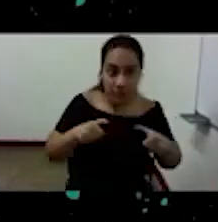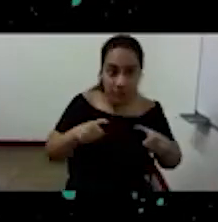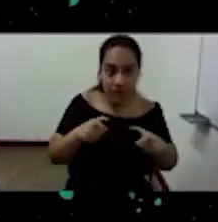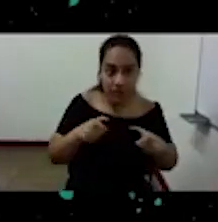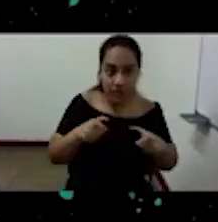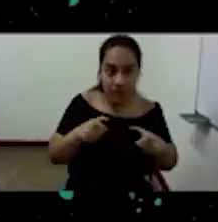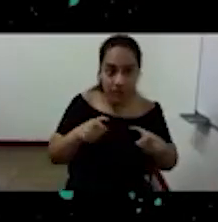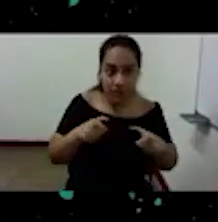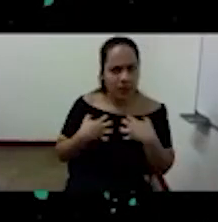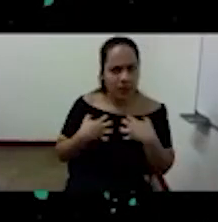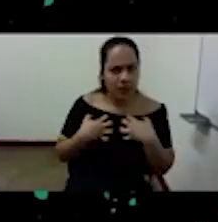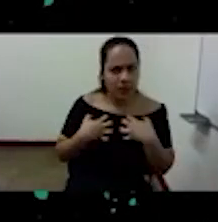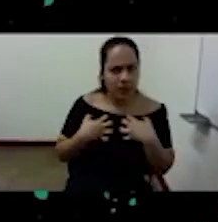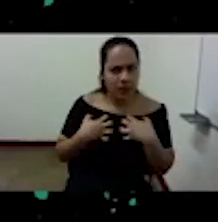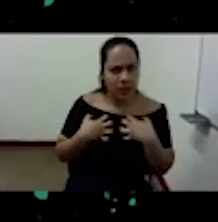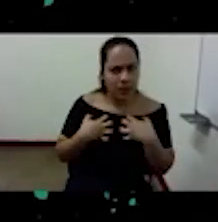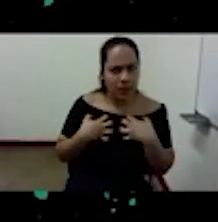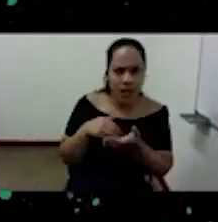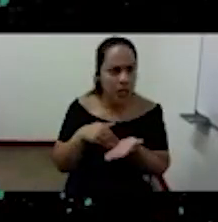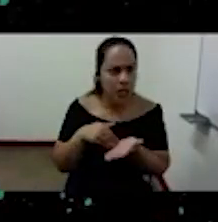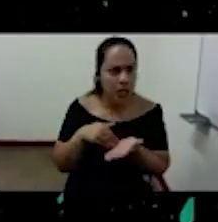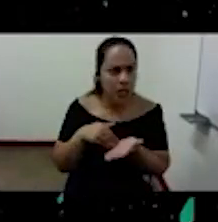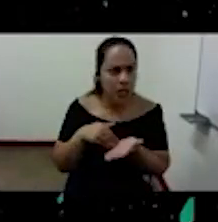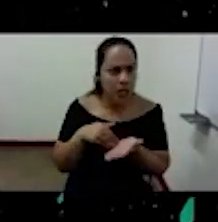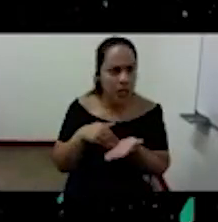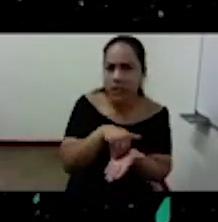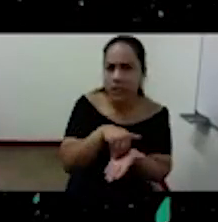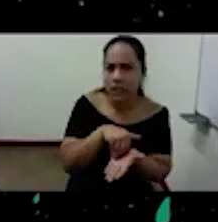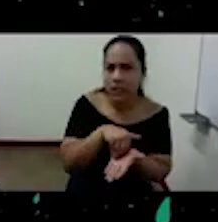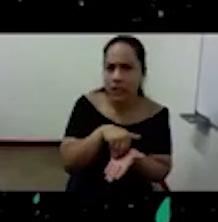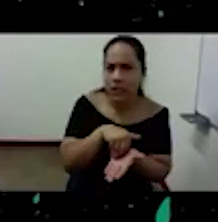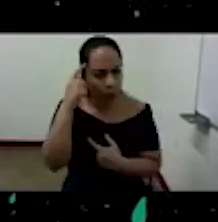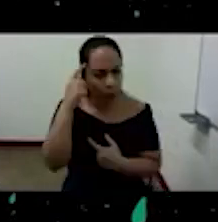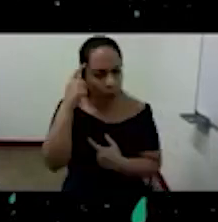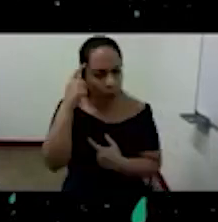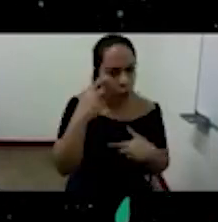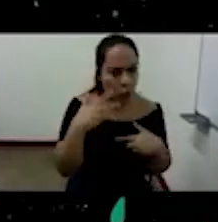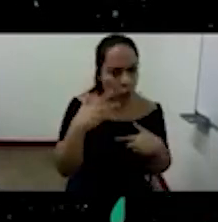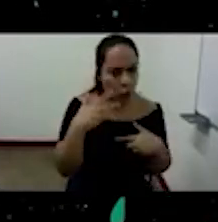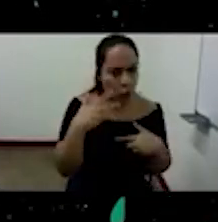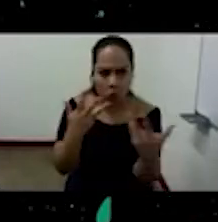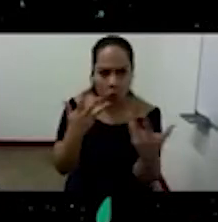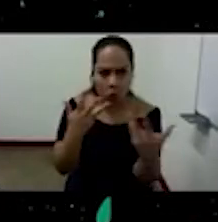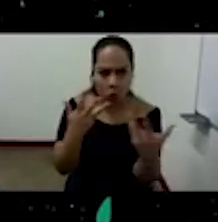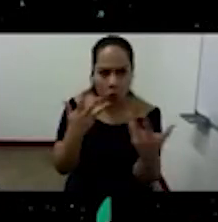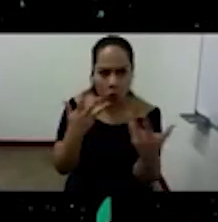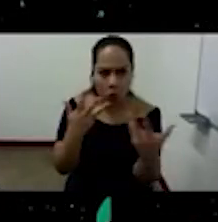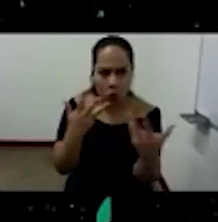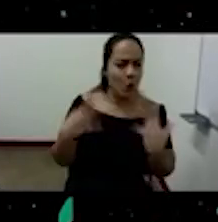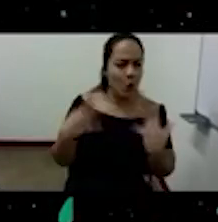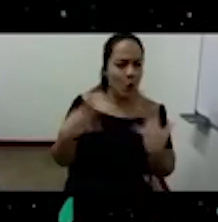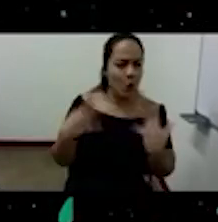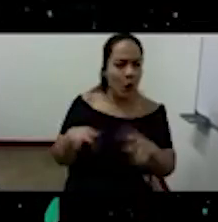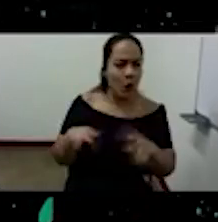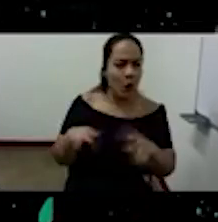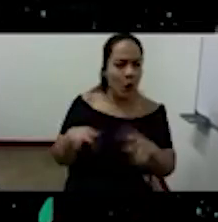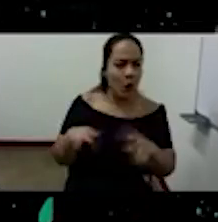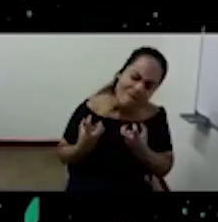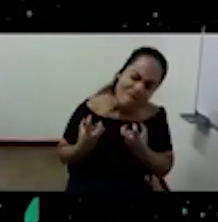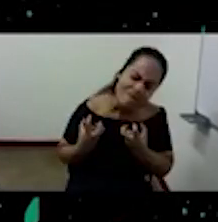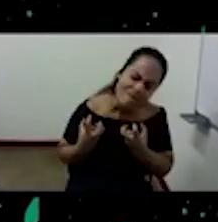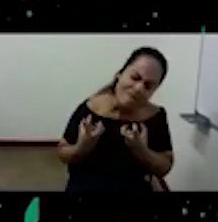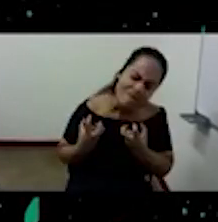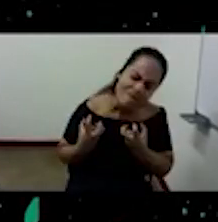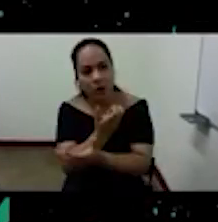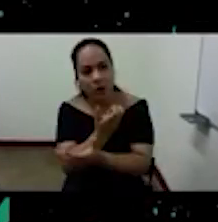son temblorosos pensando a la precariedad a la impotencia de su presente